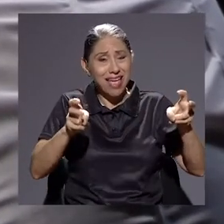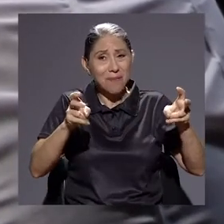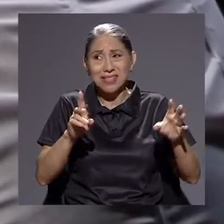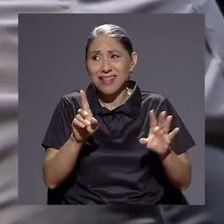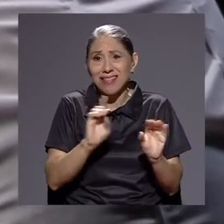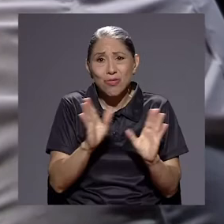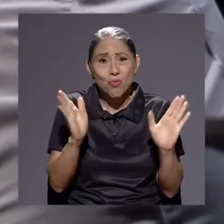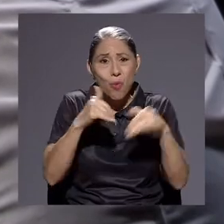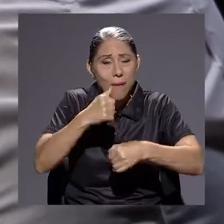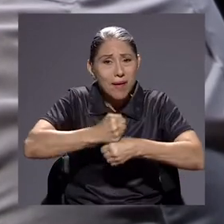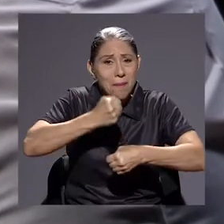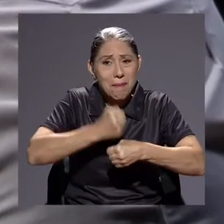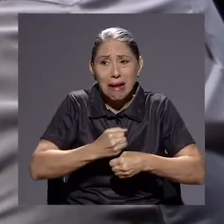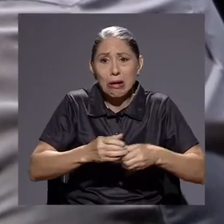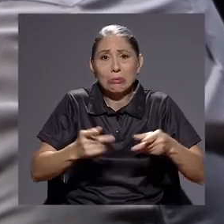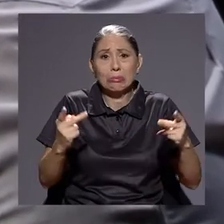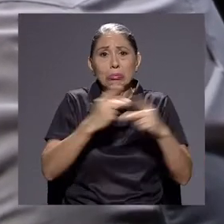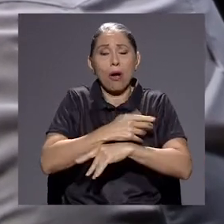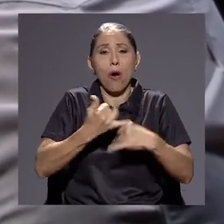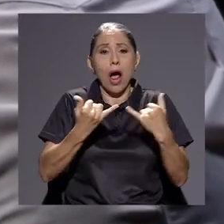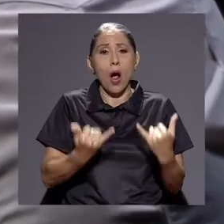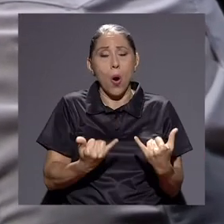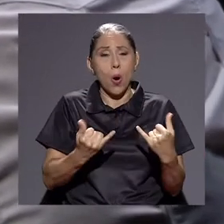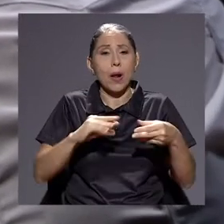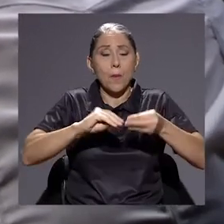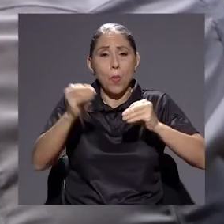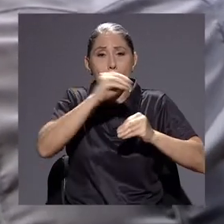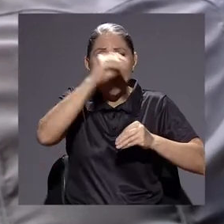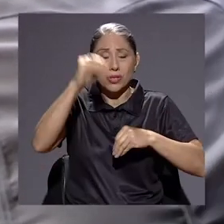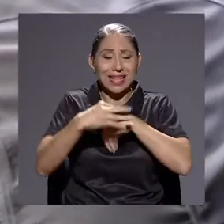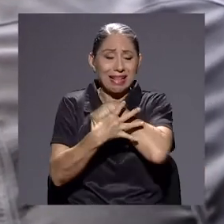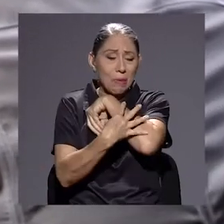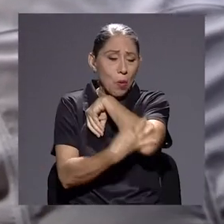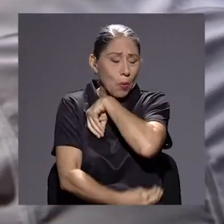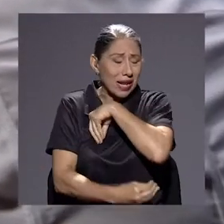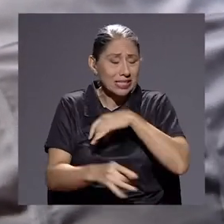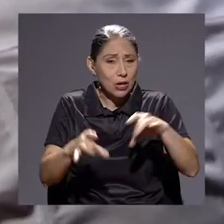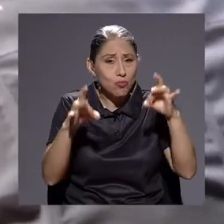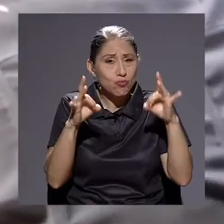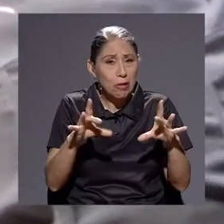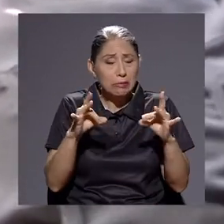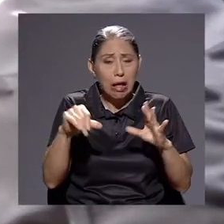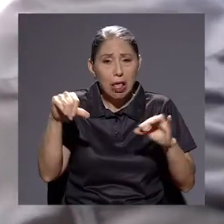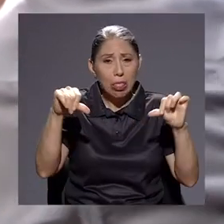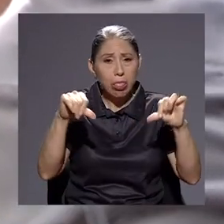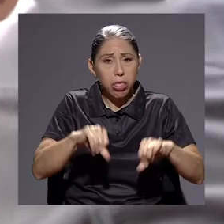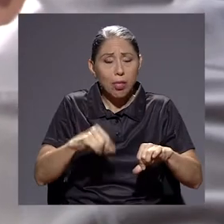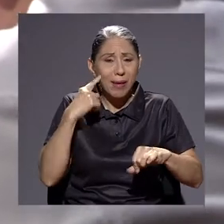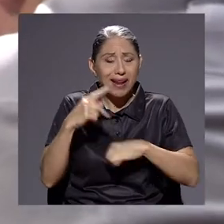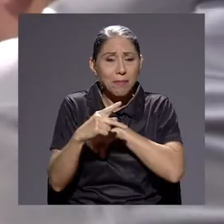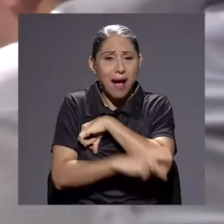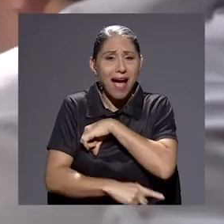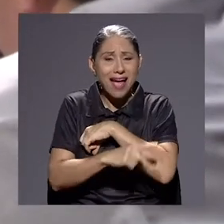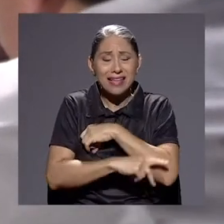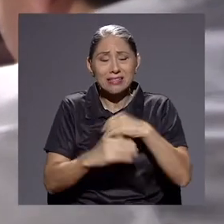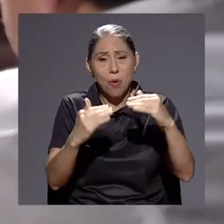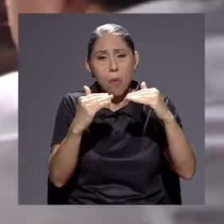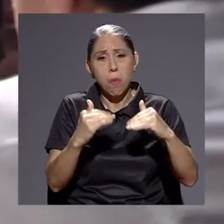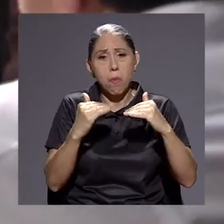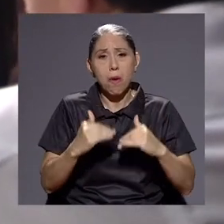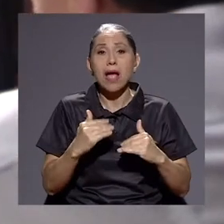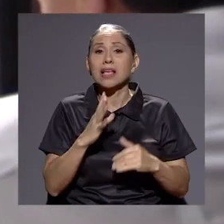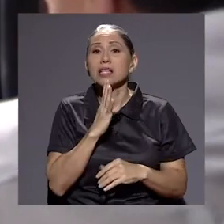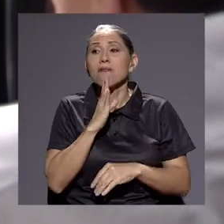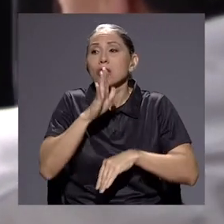exacerba, y usted ya lo dijo en el primer bloque. Los índices de pobreza son tremendamente deficitarios para el país y se habla de